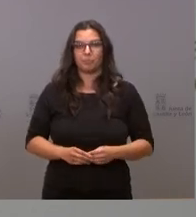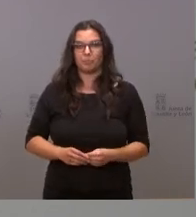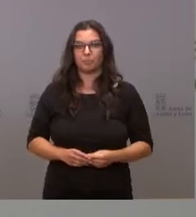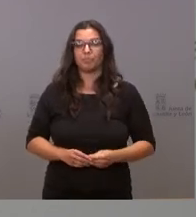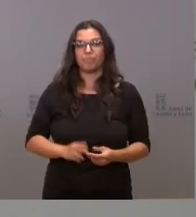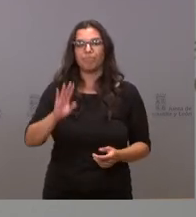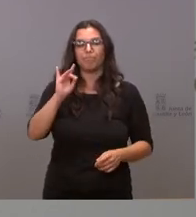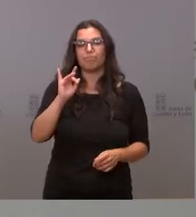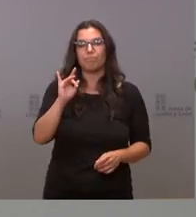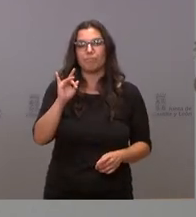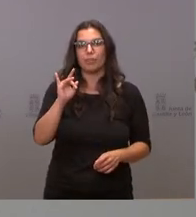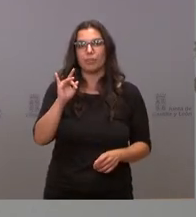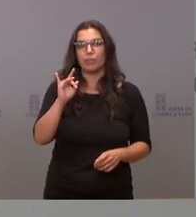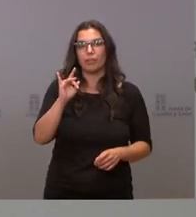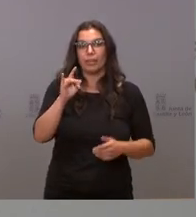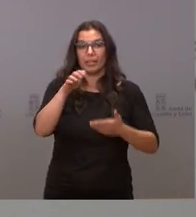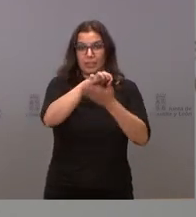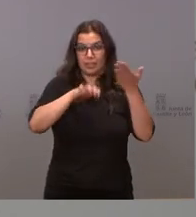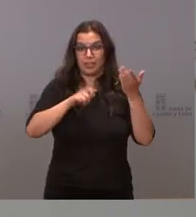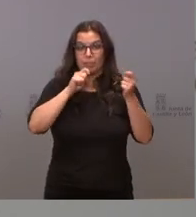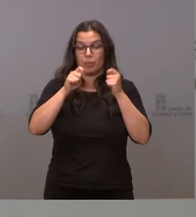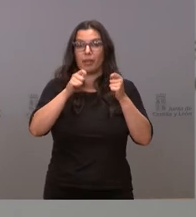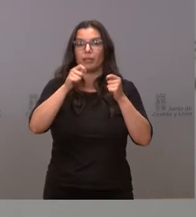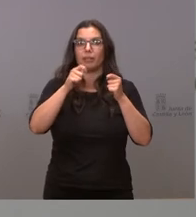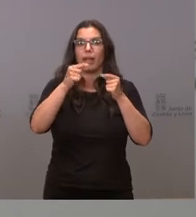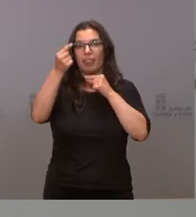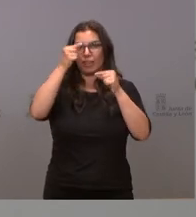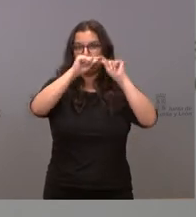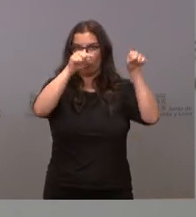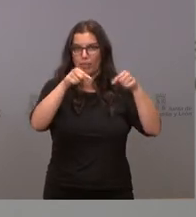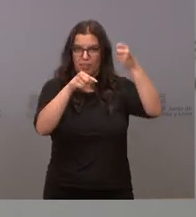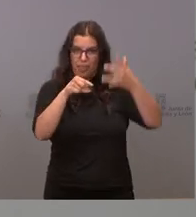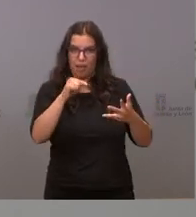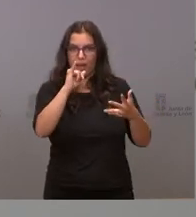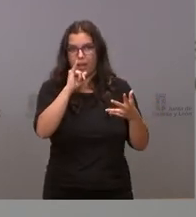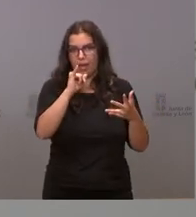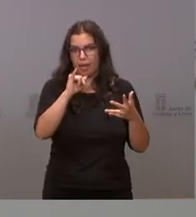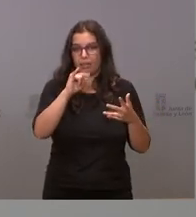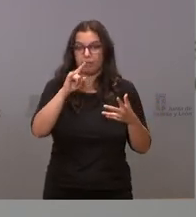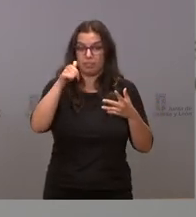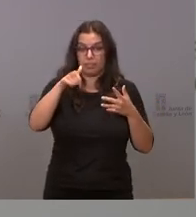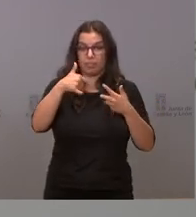Sí, van datos provincializados. Se les va a facilitar al terminar